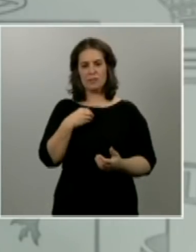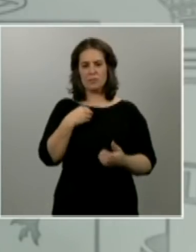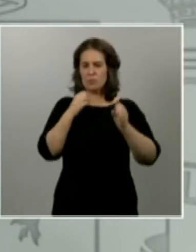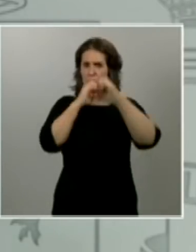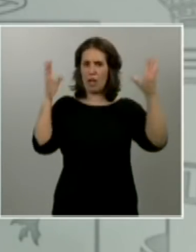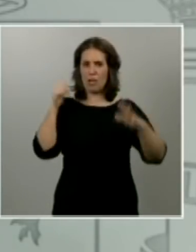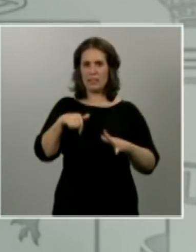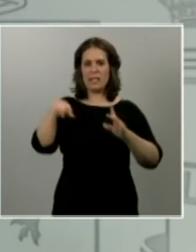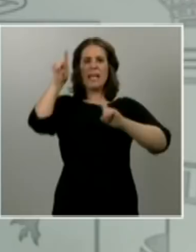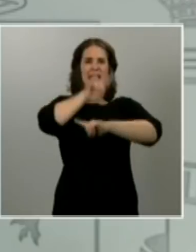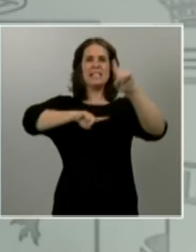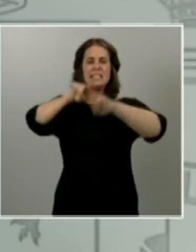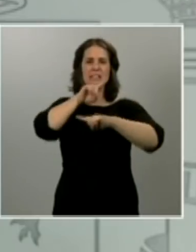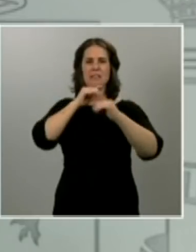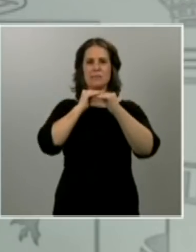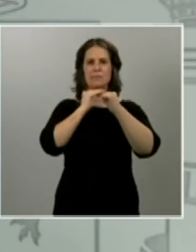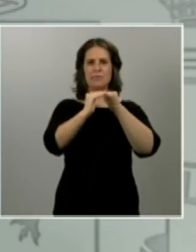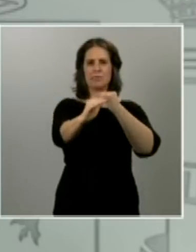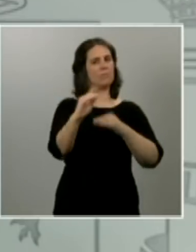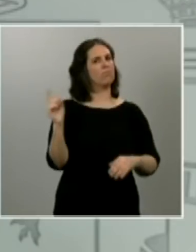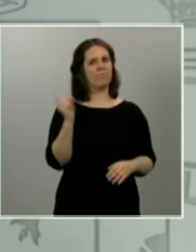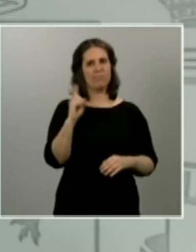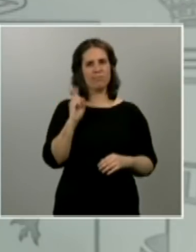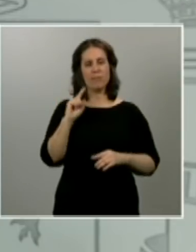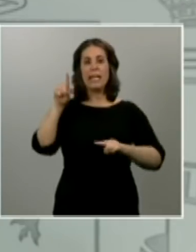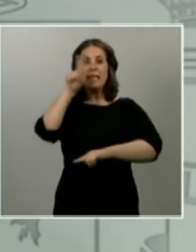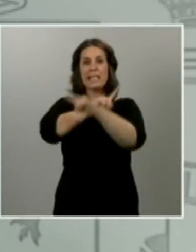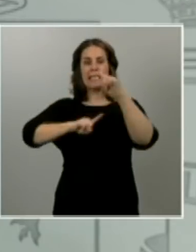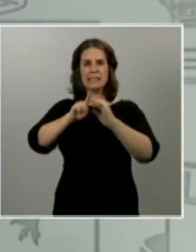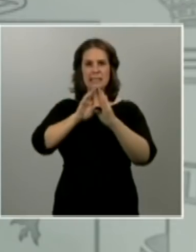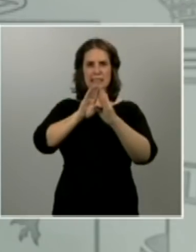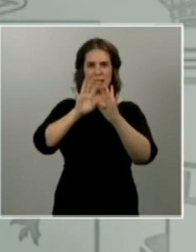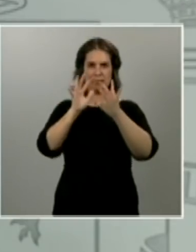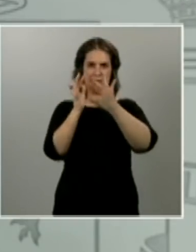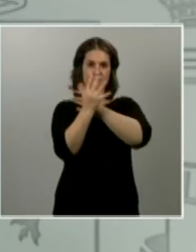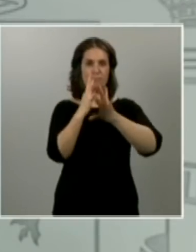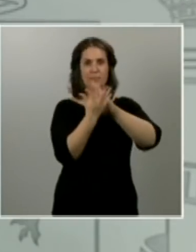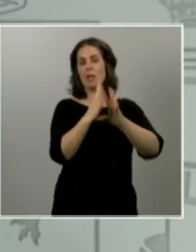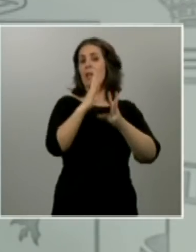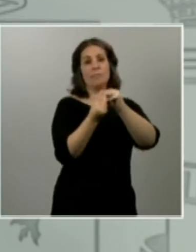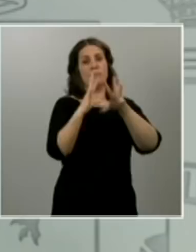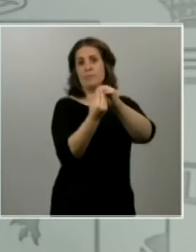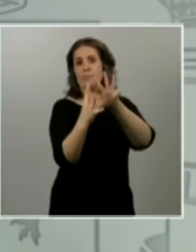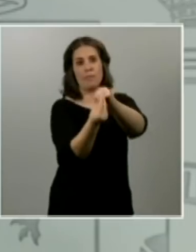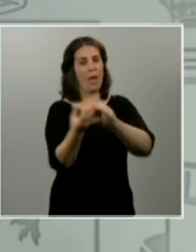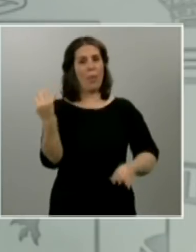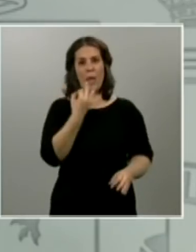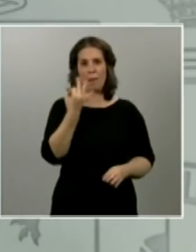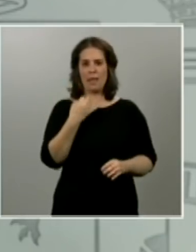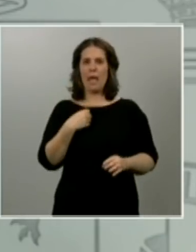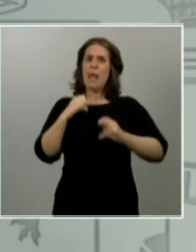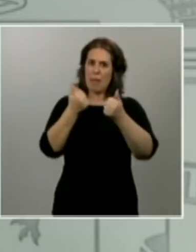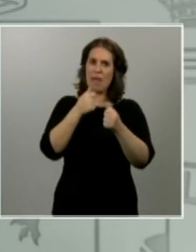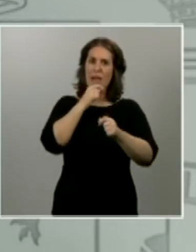nos estamos enfrentando a un enemigo que empezamos a conocerle de manera mucho más adecuada pero nos faltan todavía